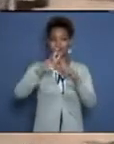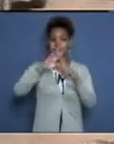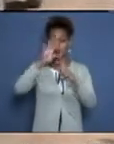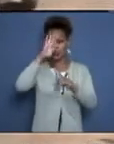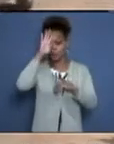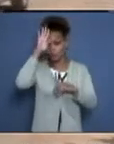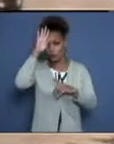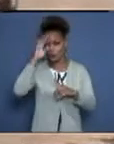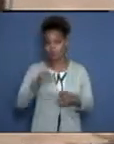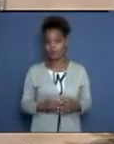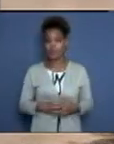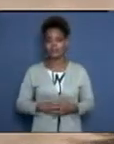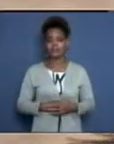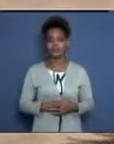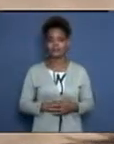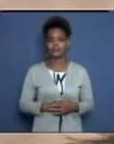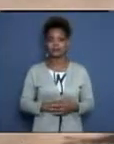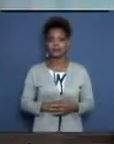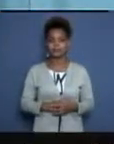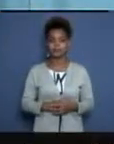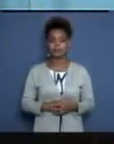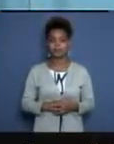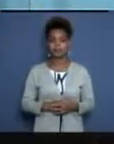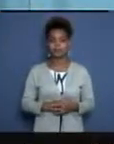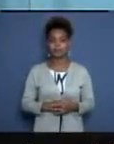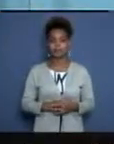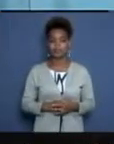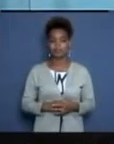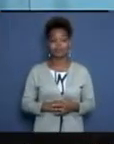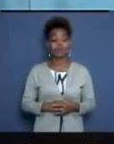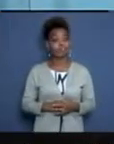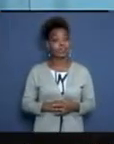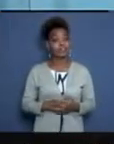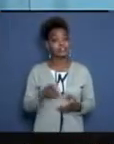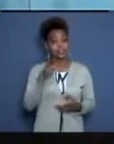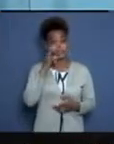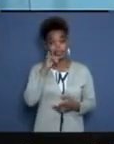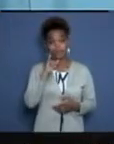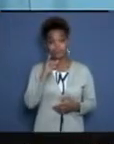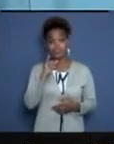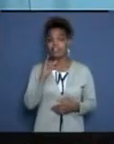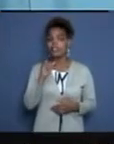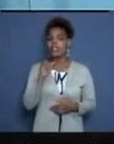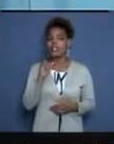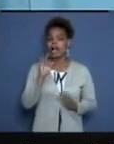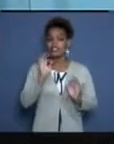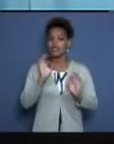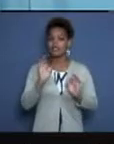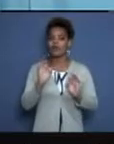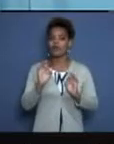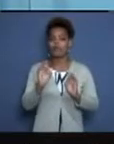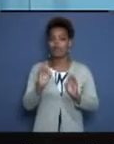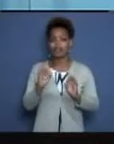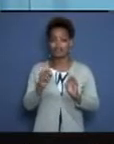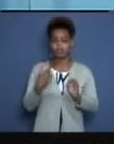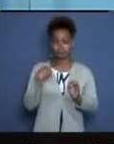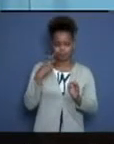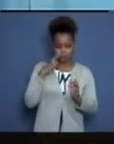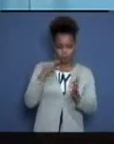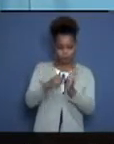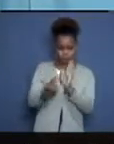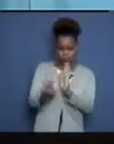Sistema Informativo de la Televisión Cubana. Y bueno, nos llega por acá también y dice un reconocimiento a